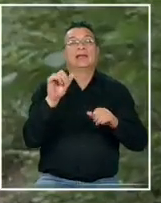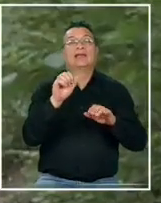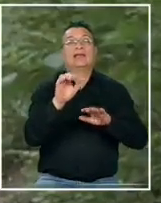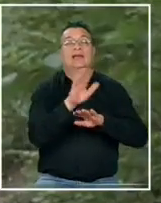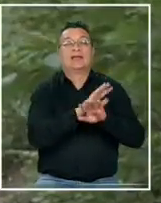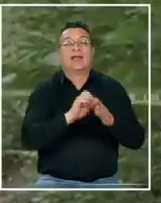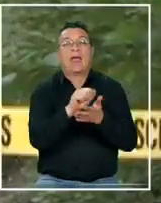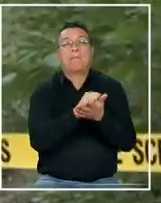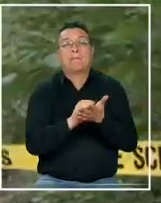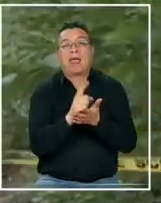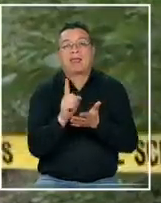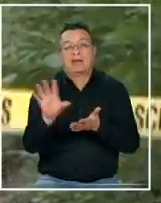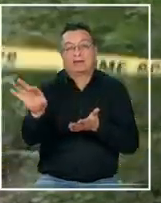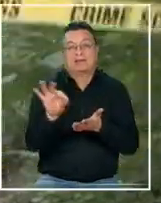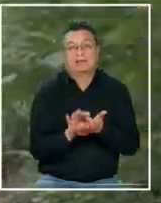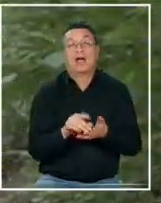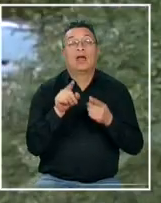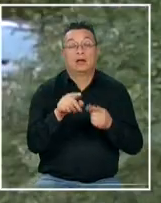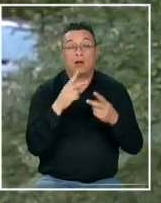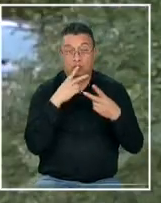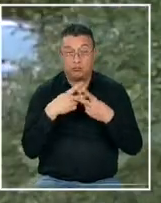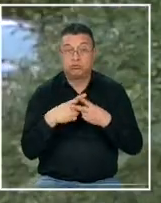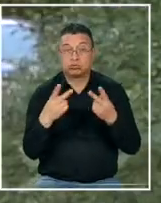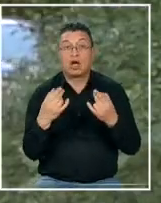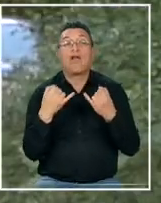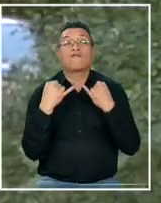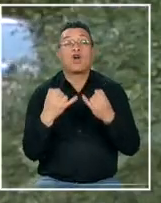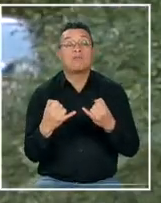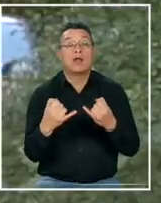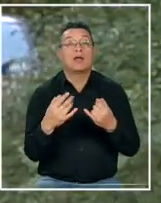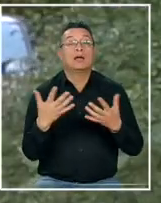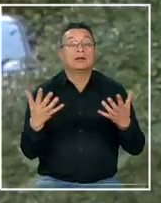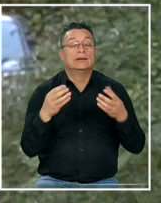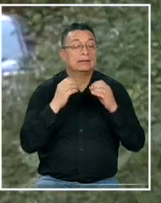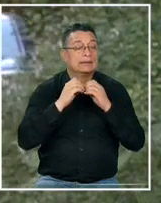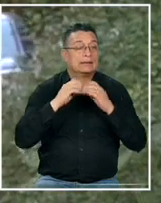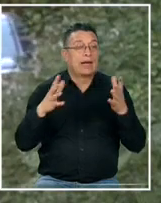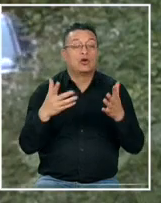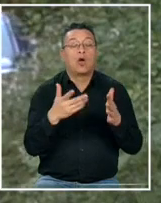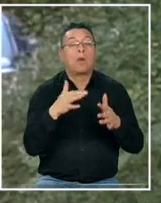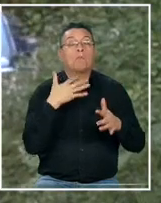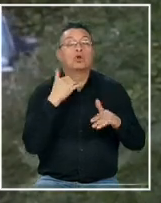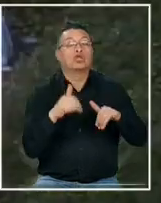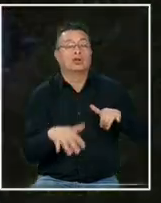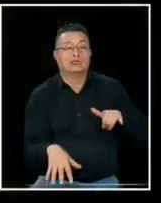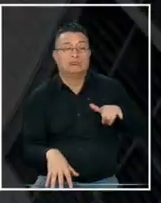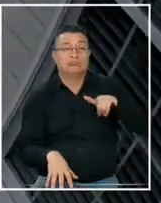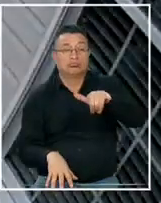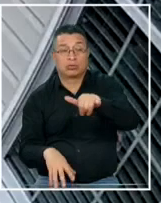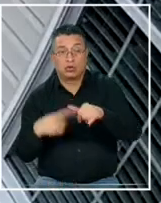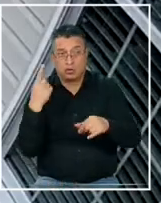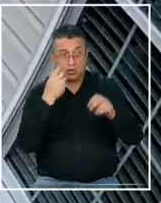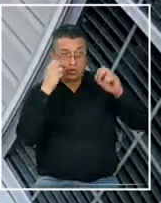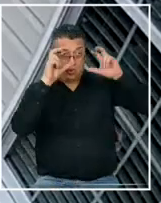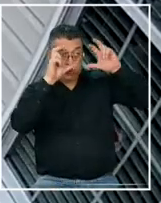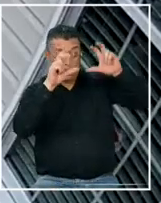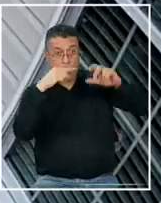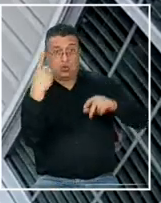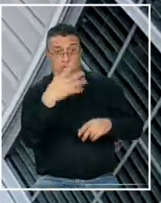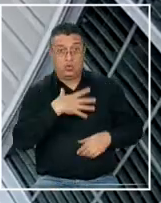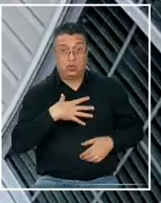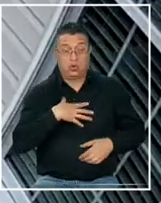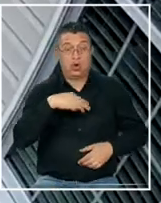lo que se espera que en tres semanas más se publique un primer informe que dé mayores luces sobre el origen de este episodio que desató alerta en Washington